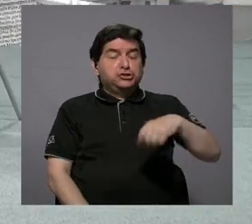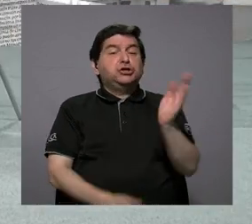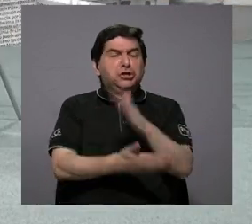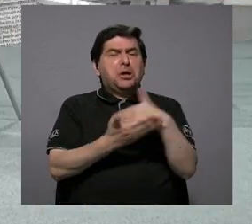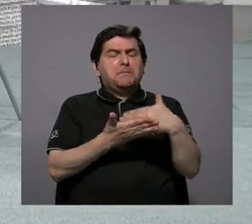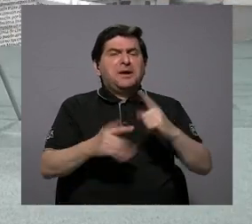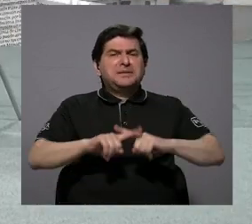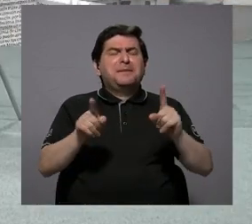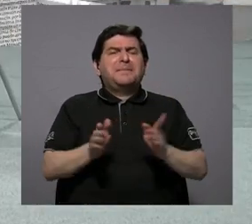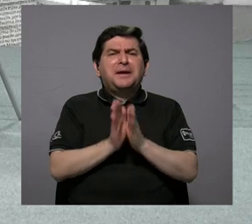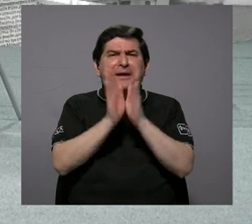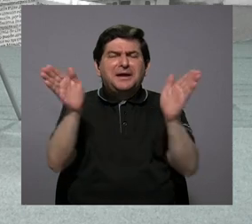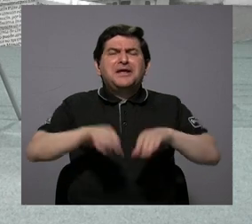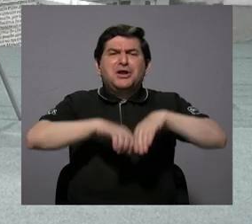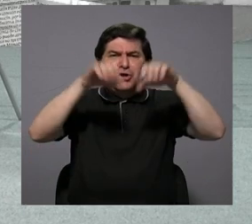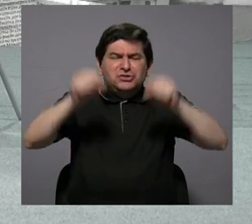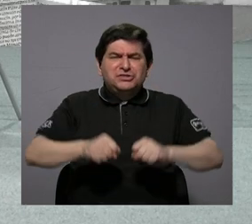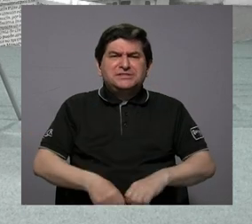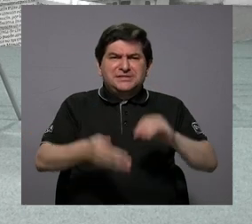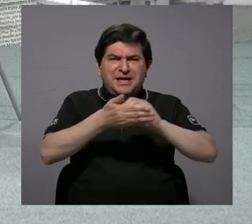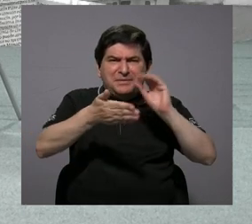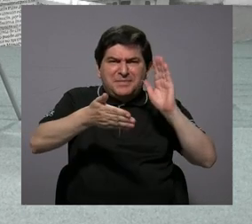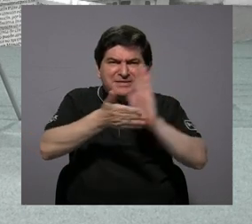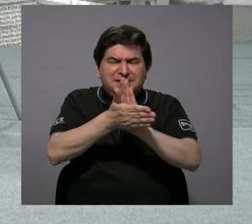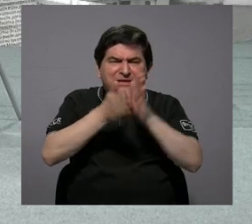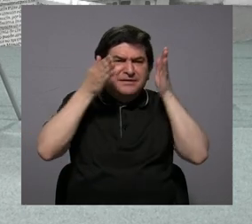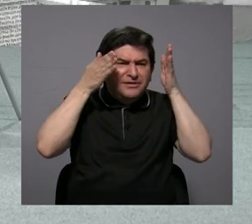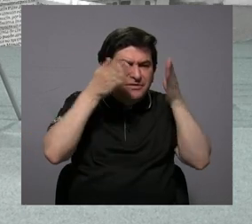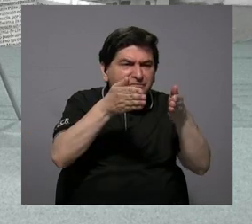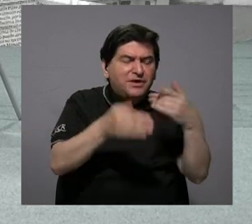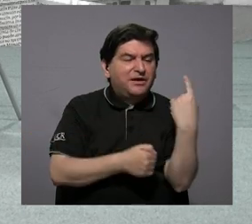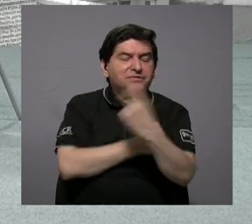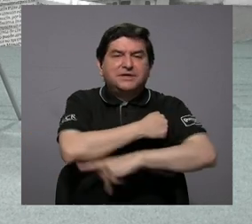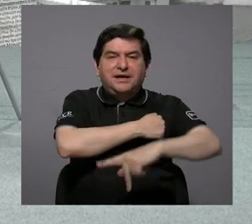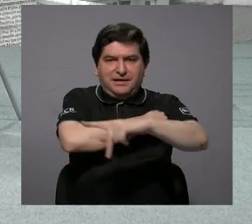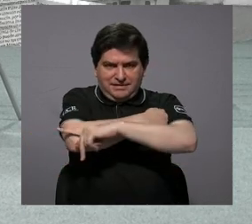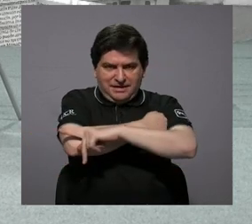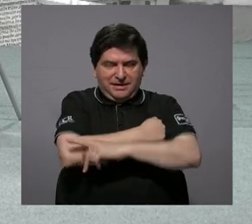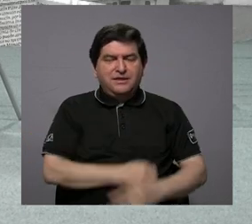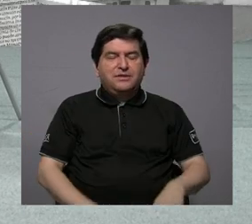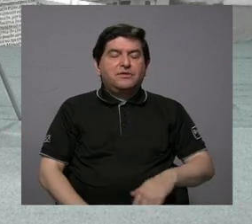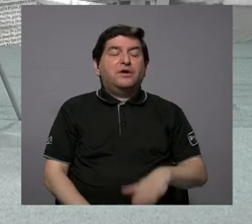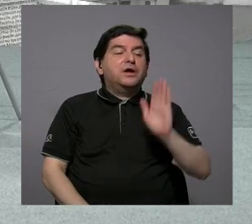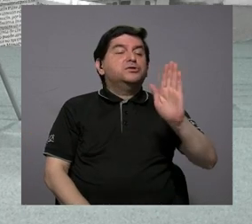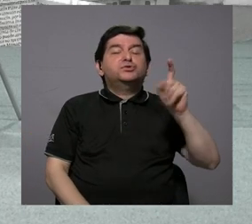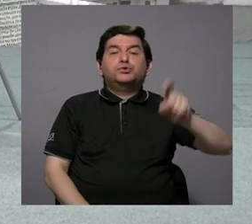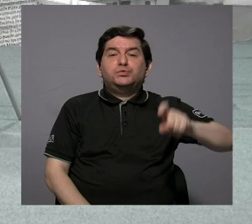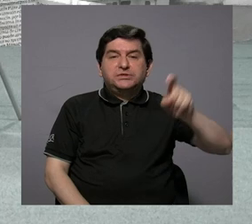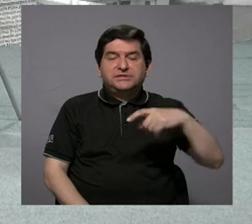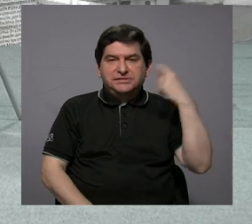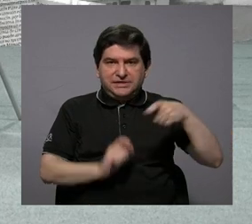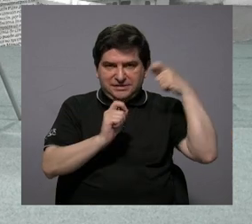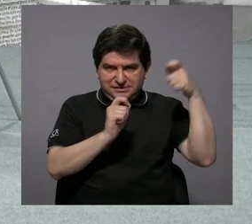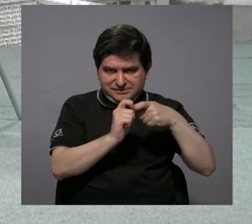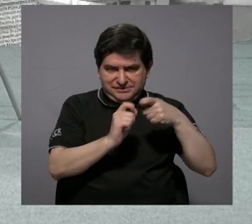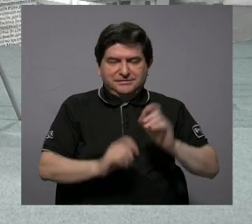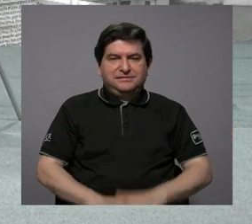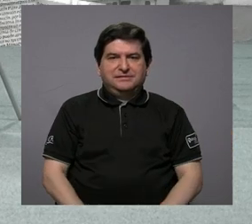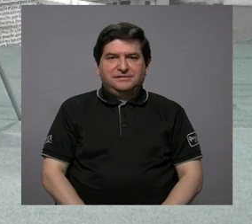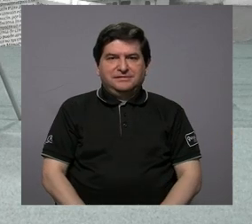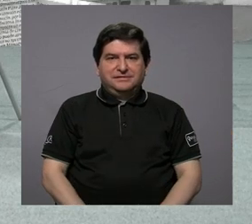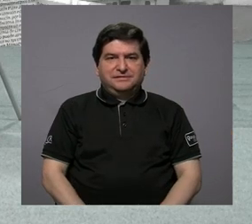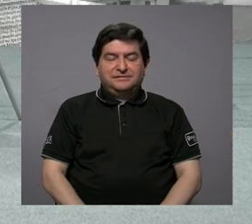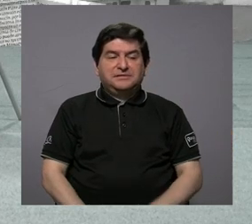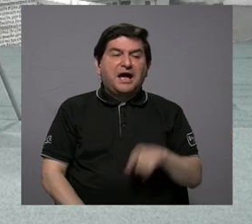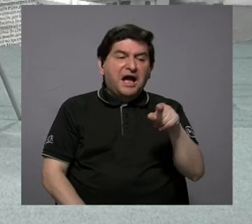parte, pero bueno, generalmente los sistemas de etiquetado están más enfocados para cada país, de acuerdo a las necesidades de cada país. Y bueno, estas